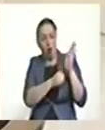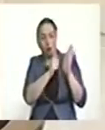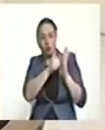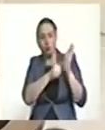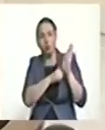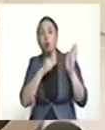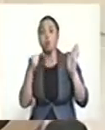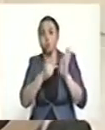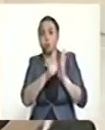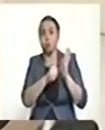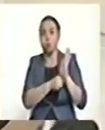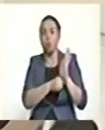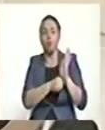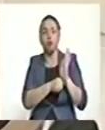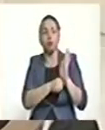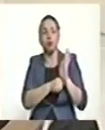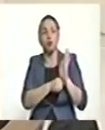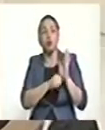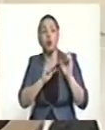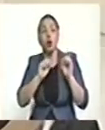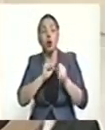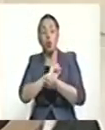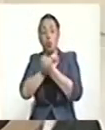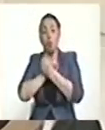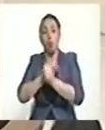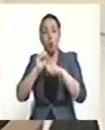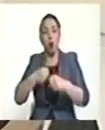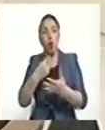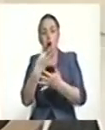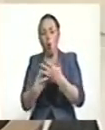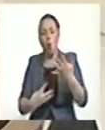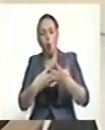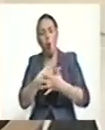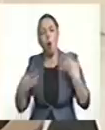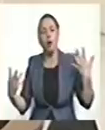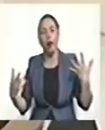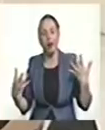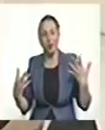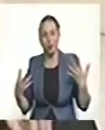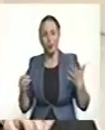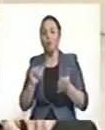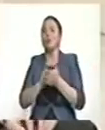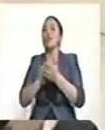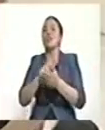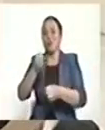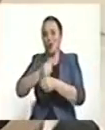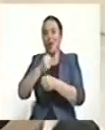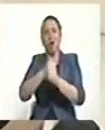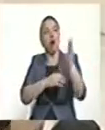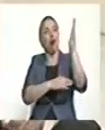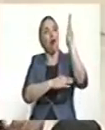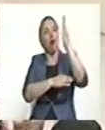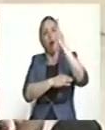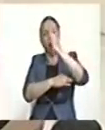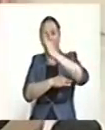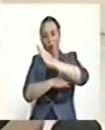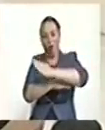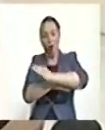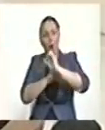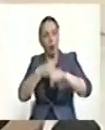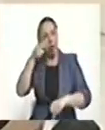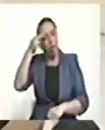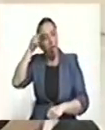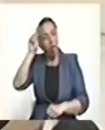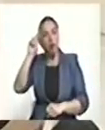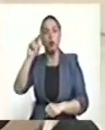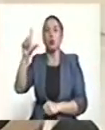se está estableciendo que las penas se pueden cumplir con horario, casi que fuera horario laboral. Perfectamente pueden interpretar que